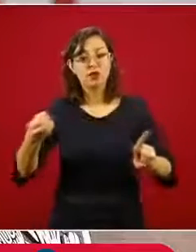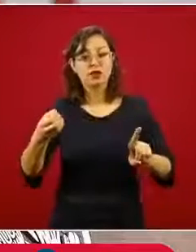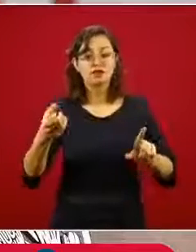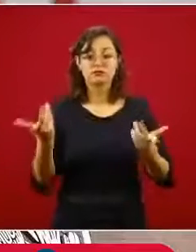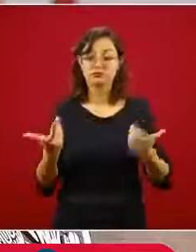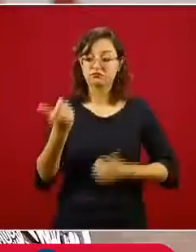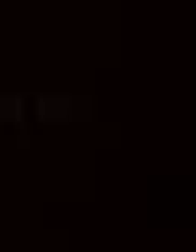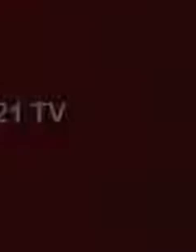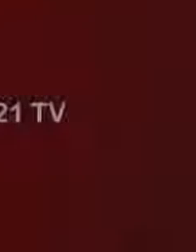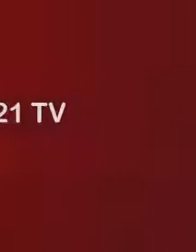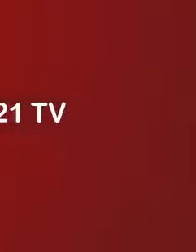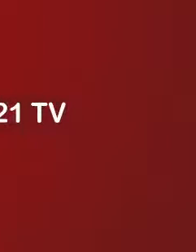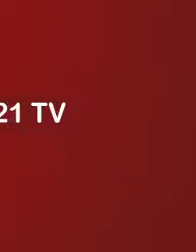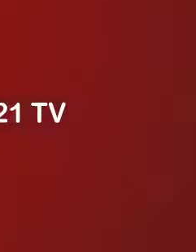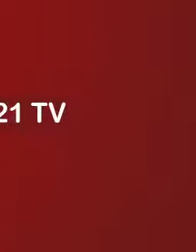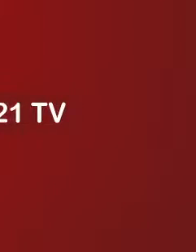parejo.